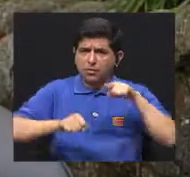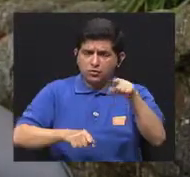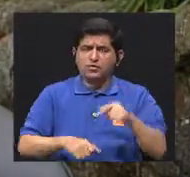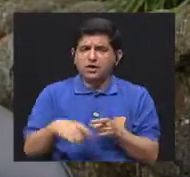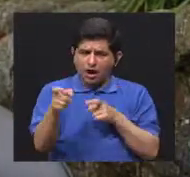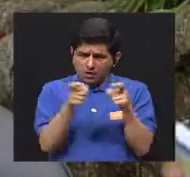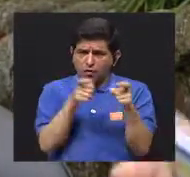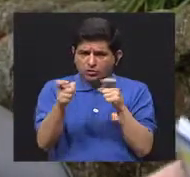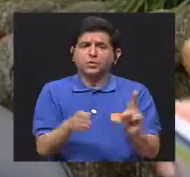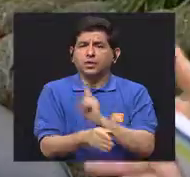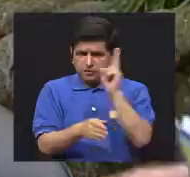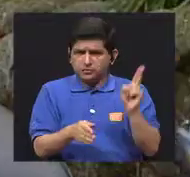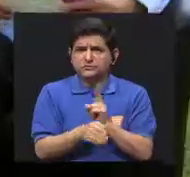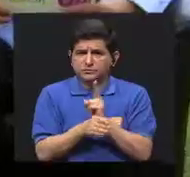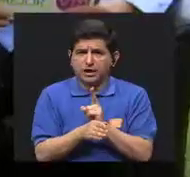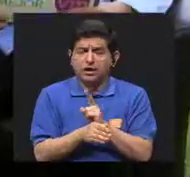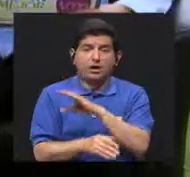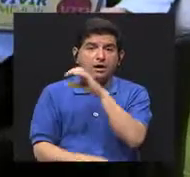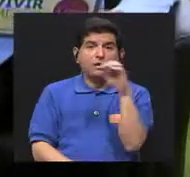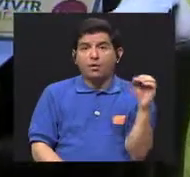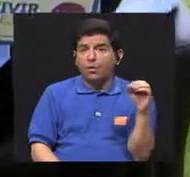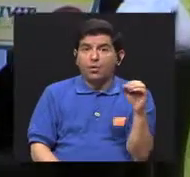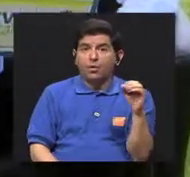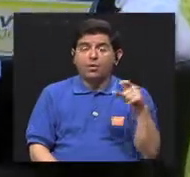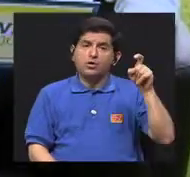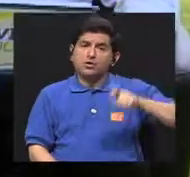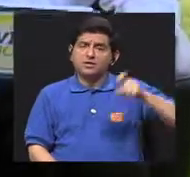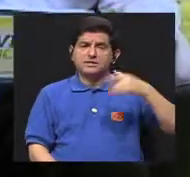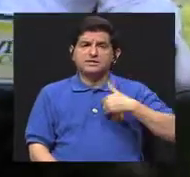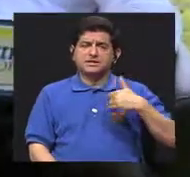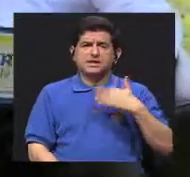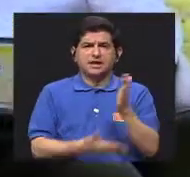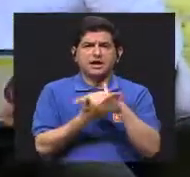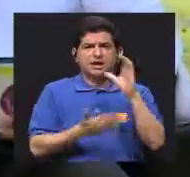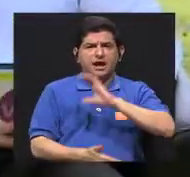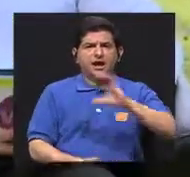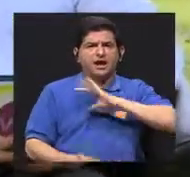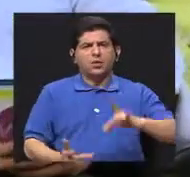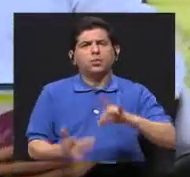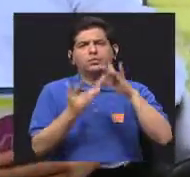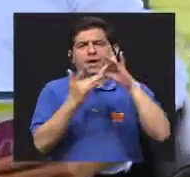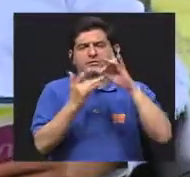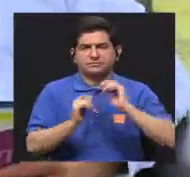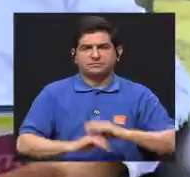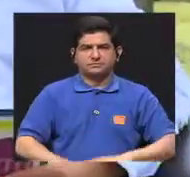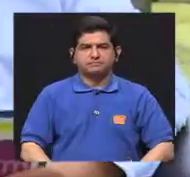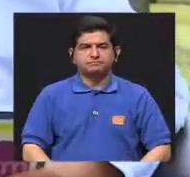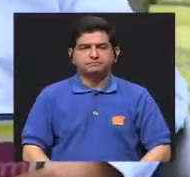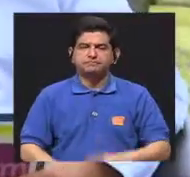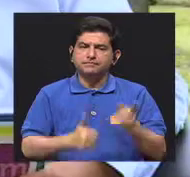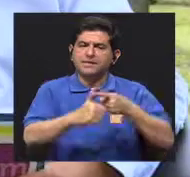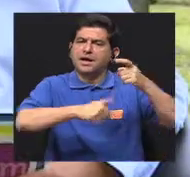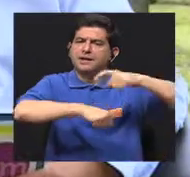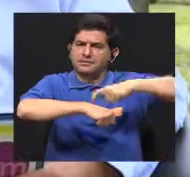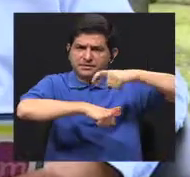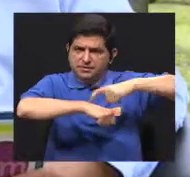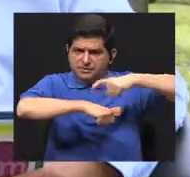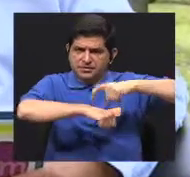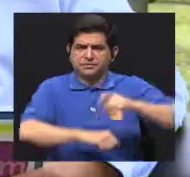manipular, la puede utilizar o se necesitan algunas características especiales? Bueno,